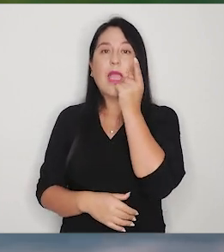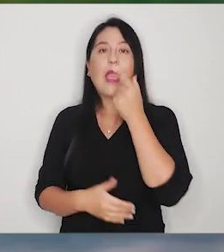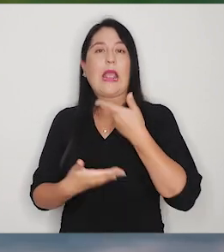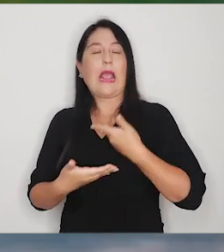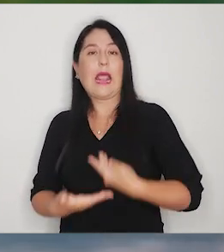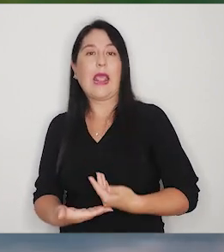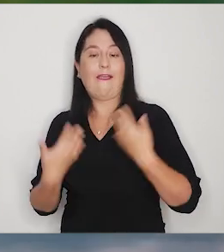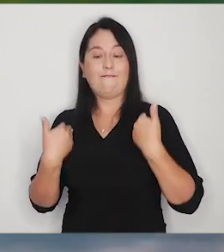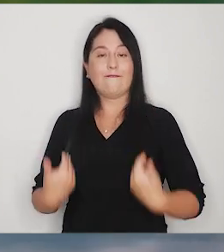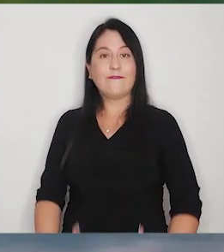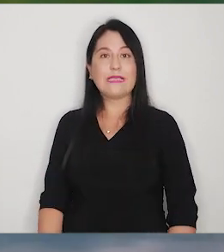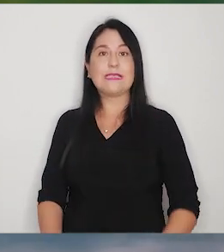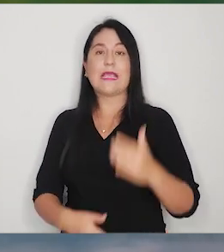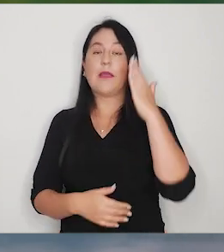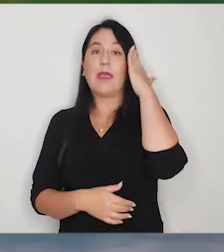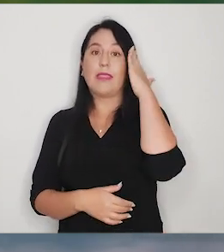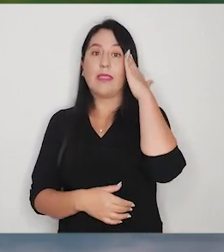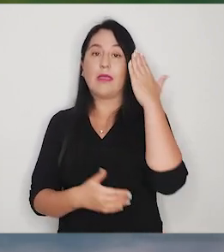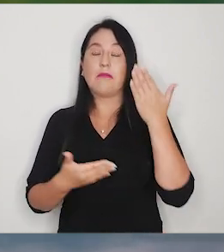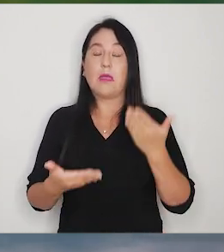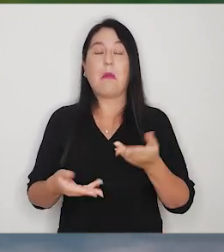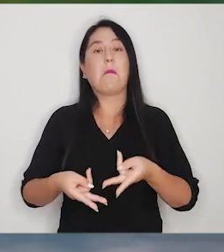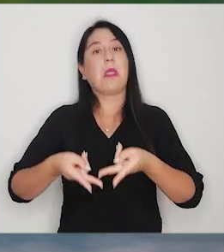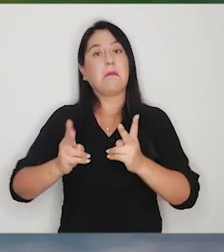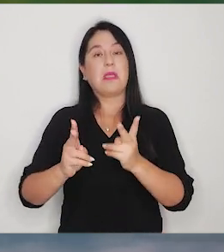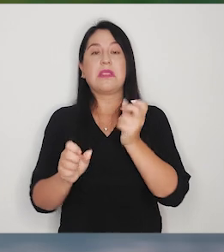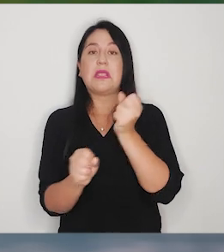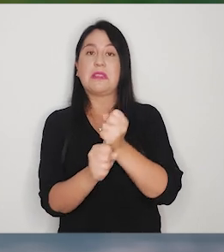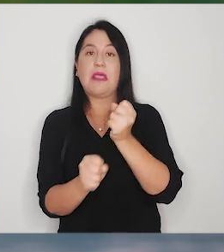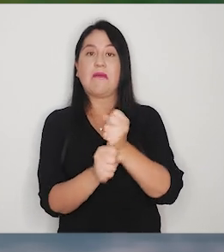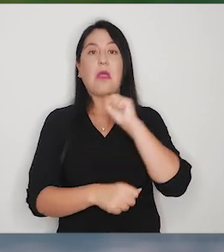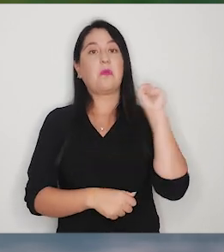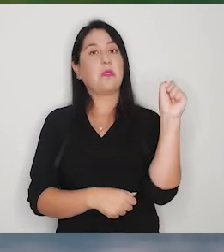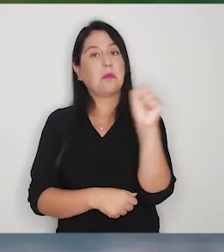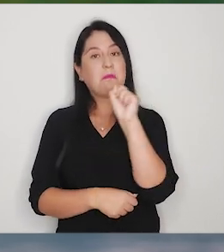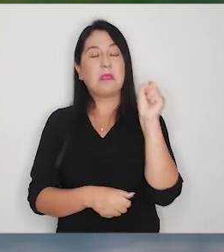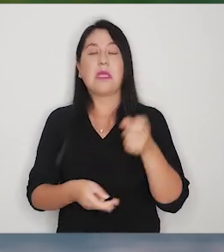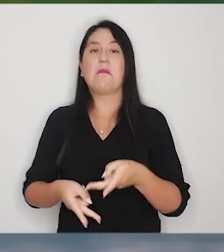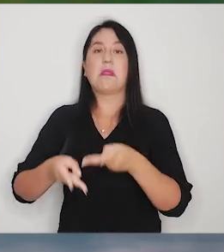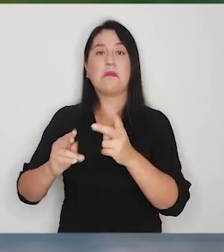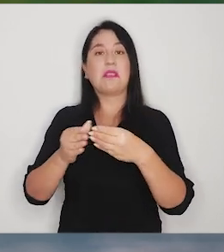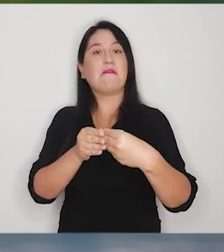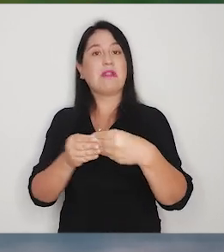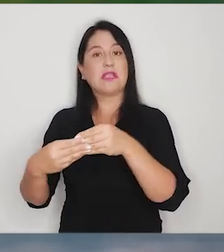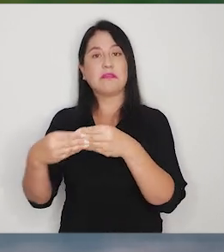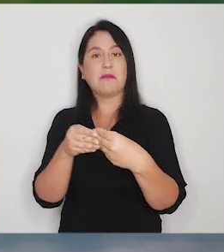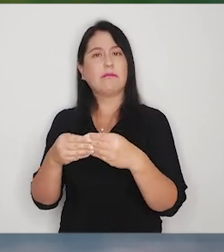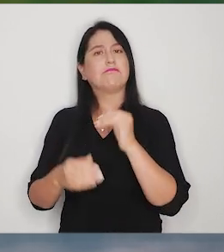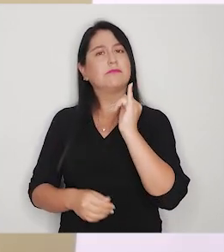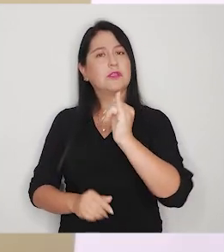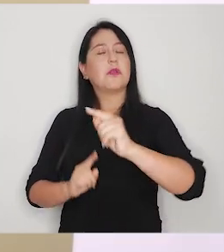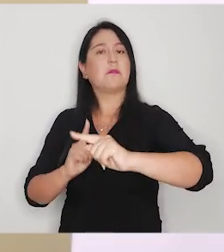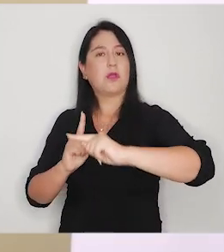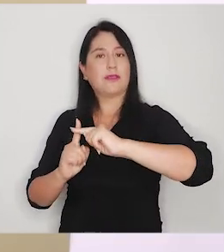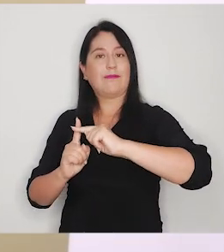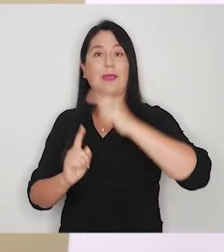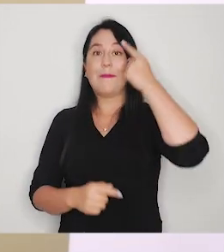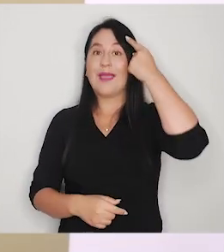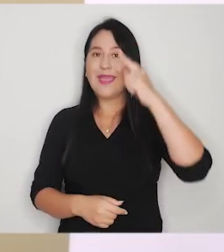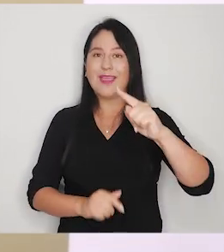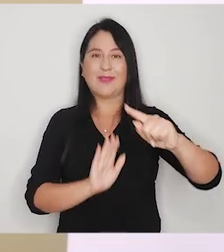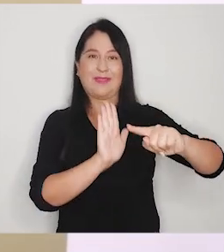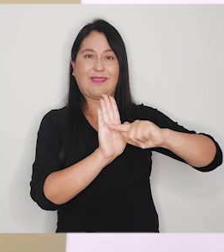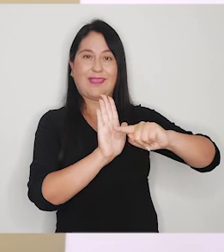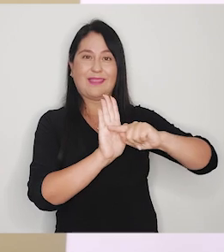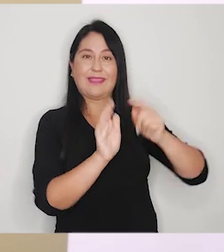por un lado el trabajo te permite tener cierto nivel de autonomía, cierto nivel de flexibilidad y hasta ahí podríamos decir que es algo positivo, pero